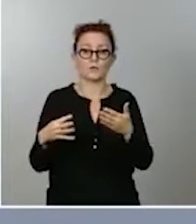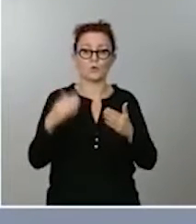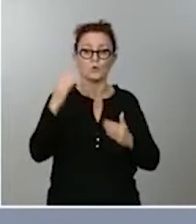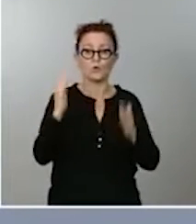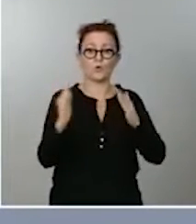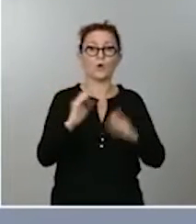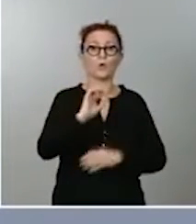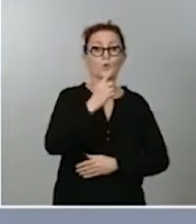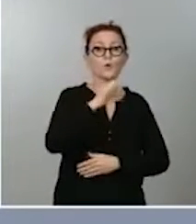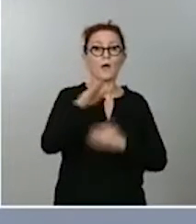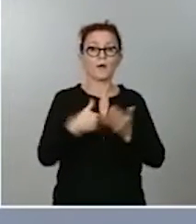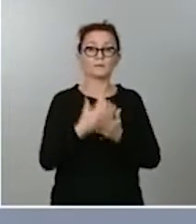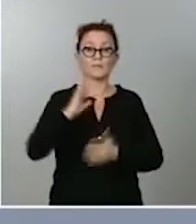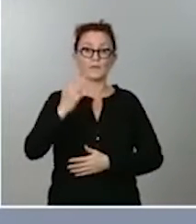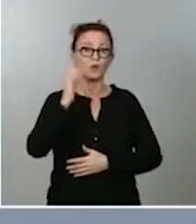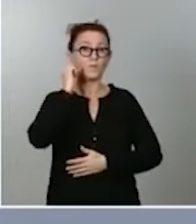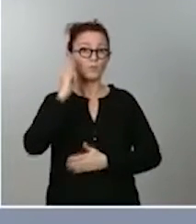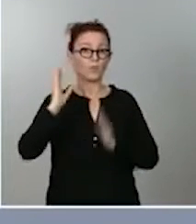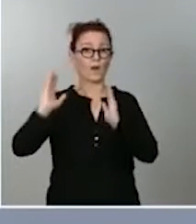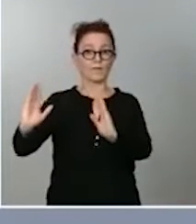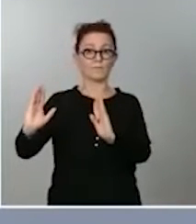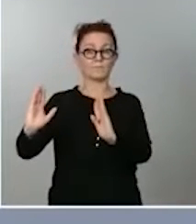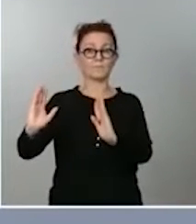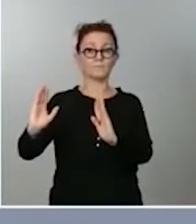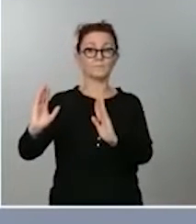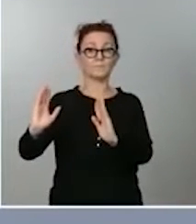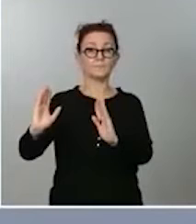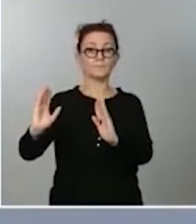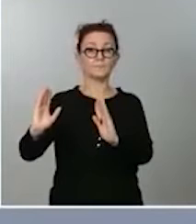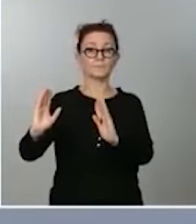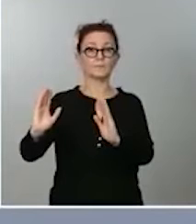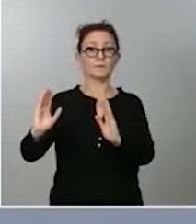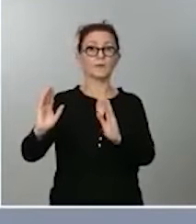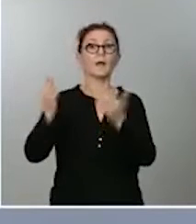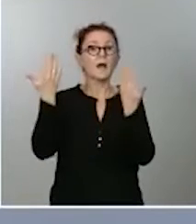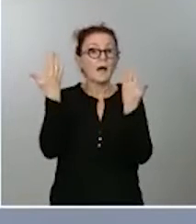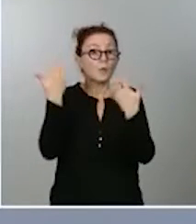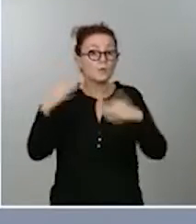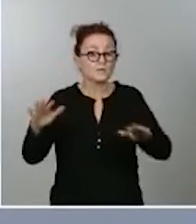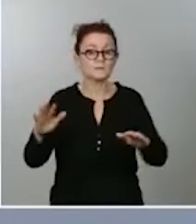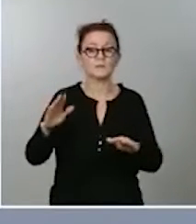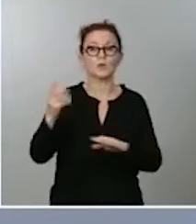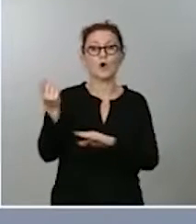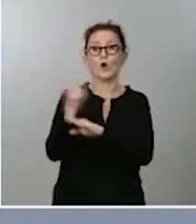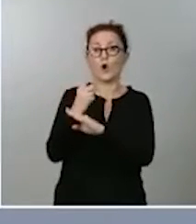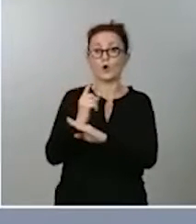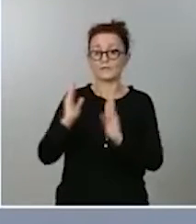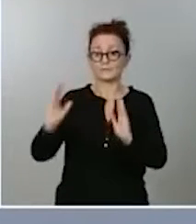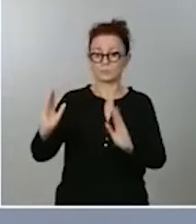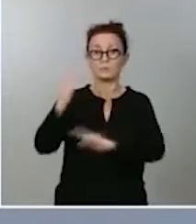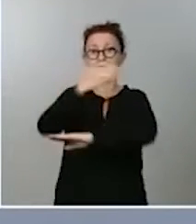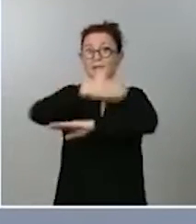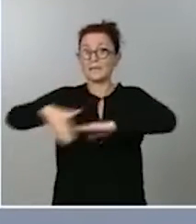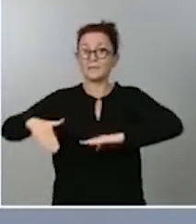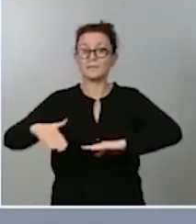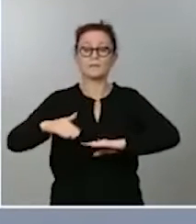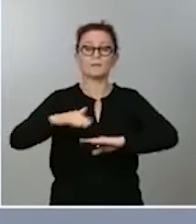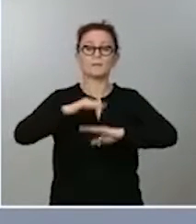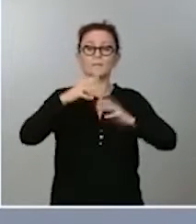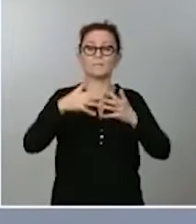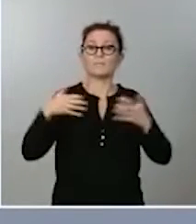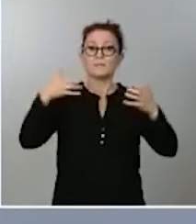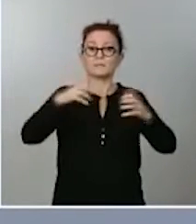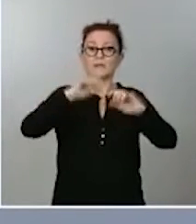a las cinco de la madrugada. Aún así, en este tramo reducido de horas, los mensajes que se publiquen tendrán que estar